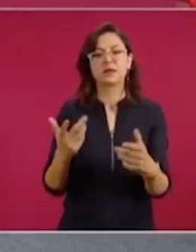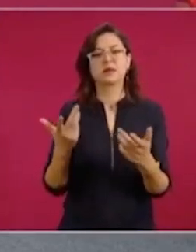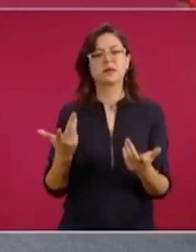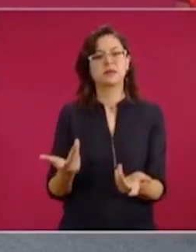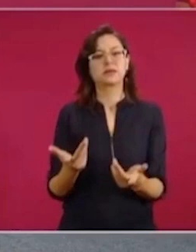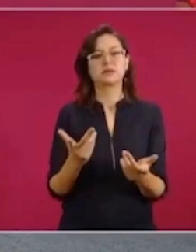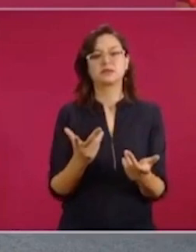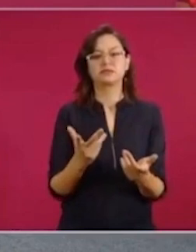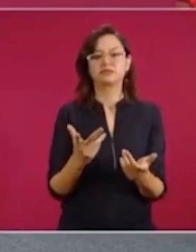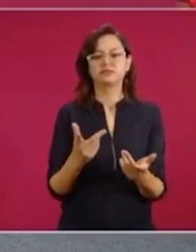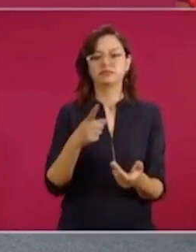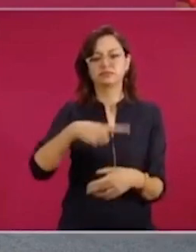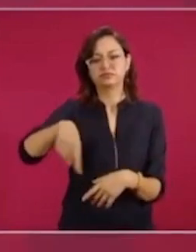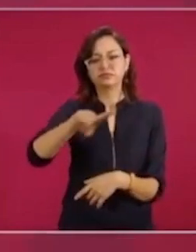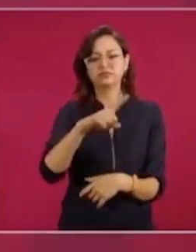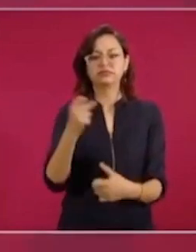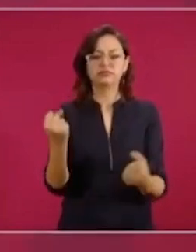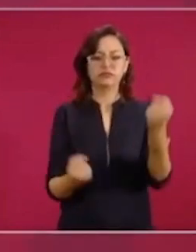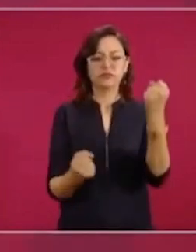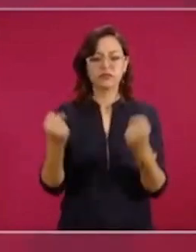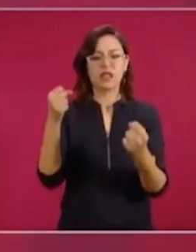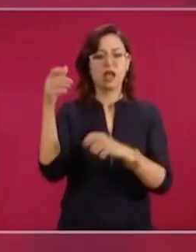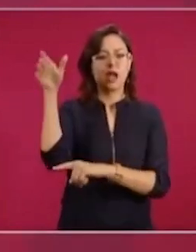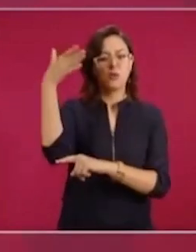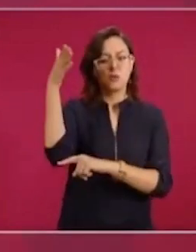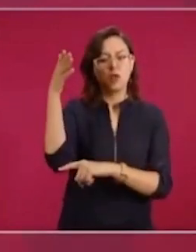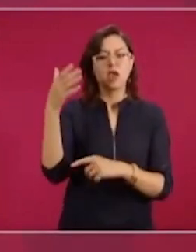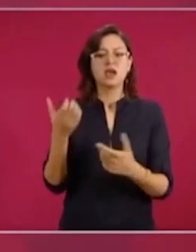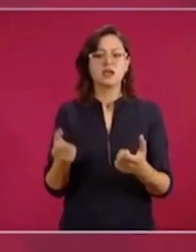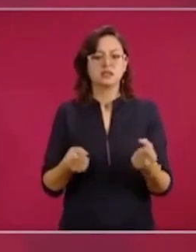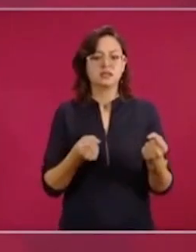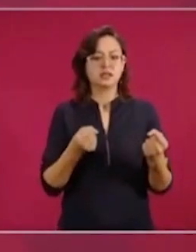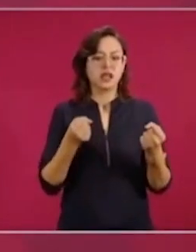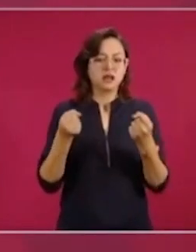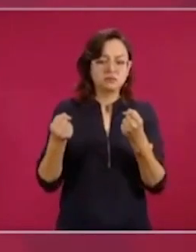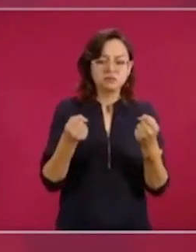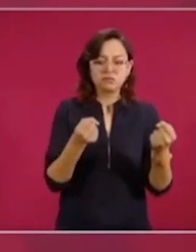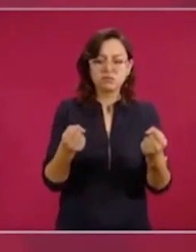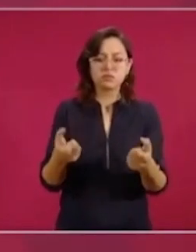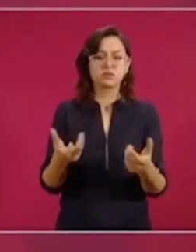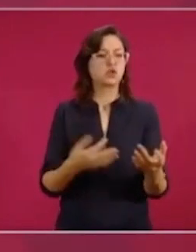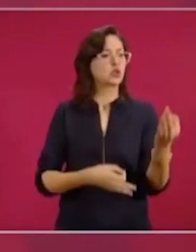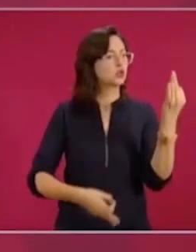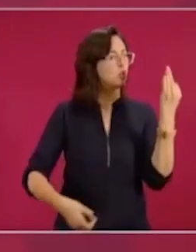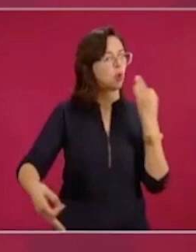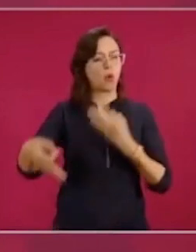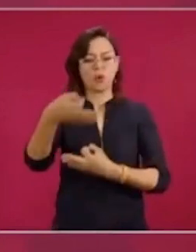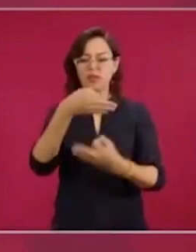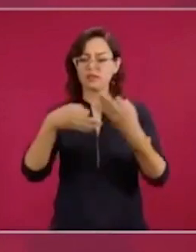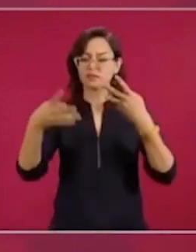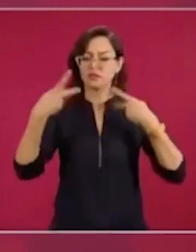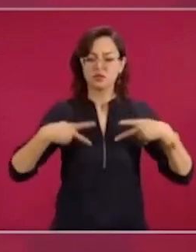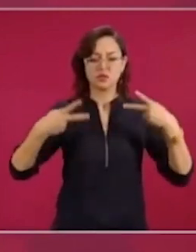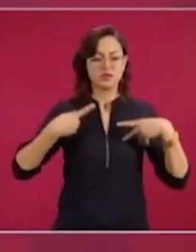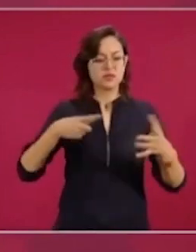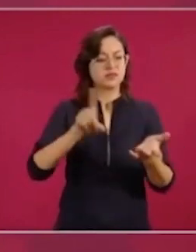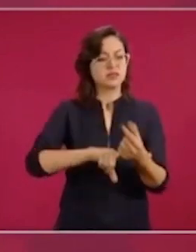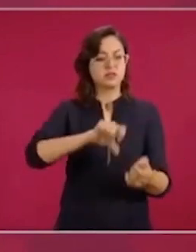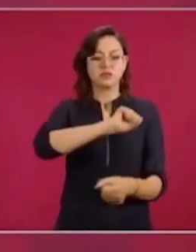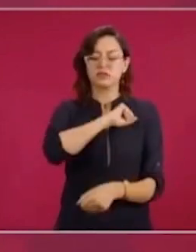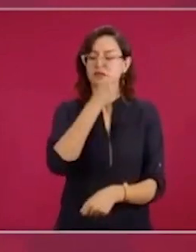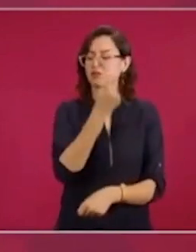los que conducen las ambulancias, de todos los trabajadores del sector salud, siempre, más